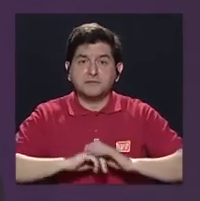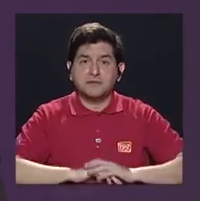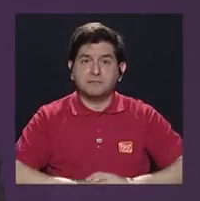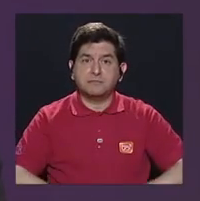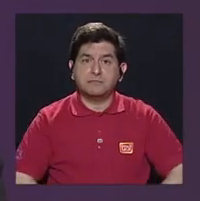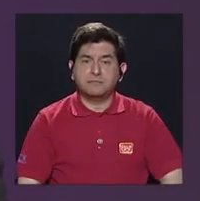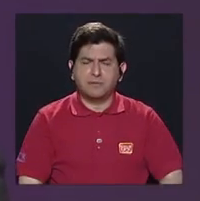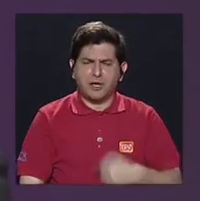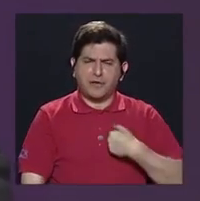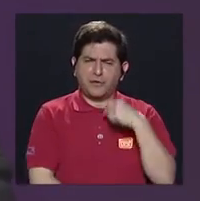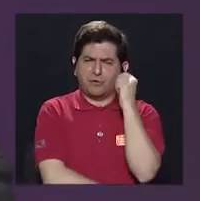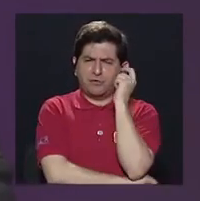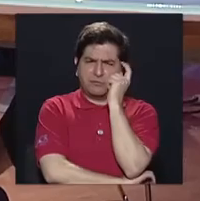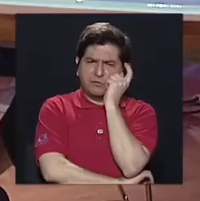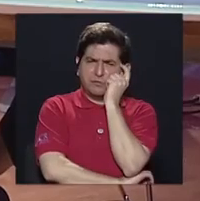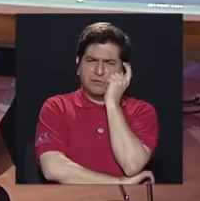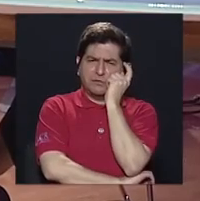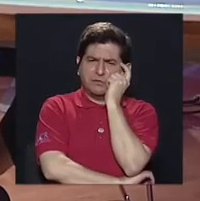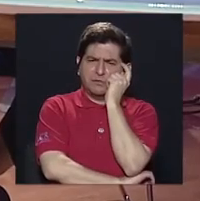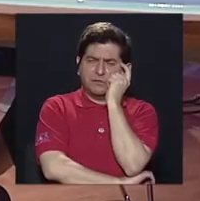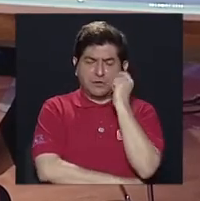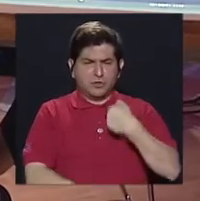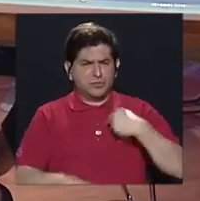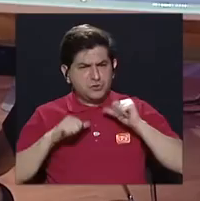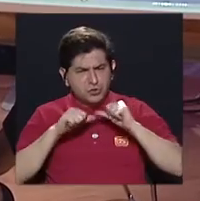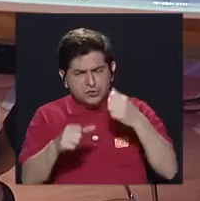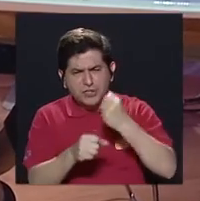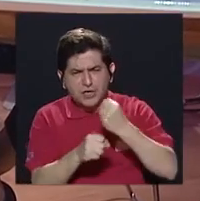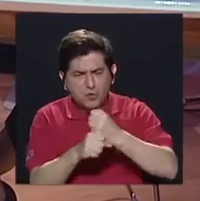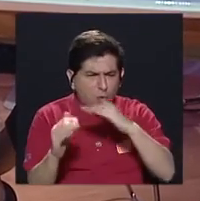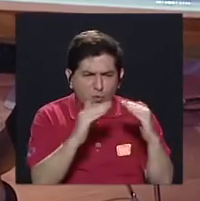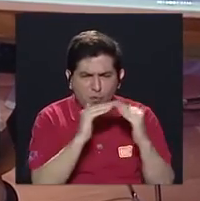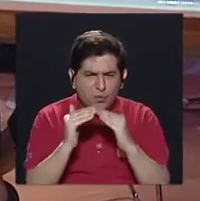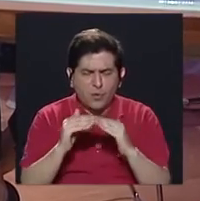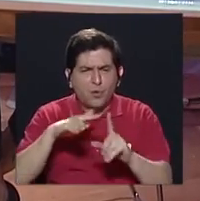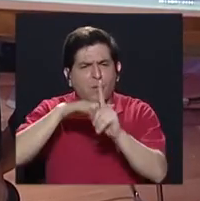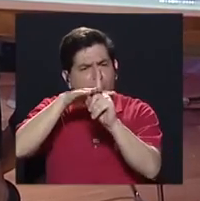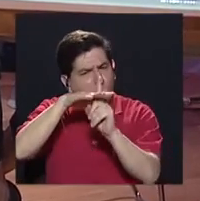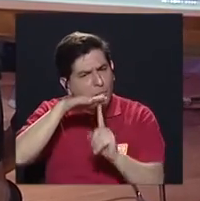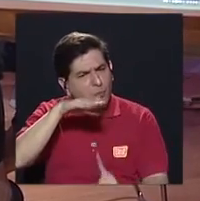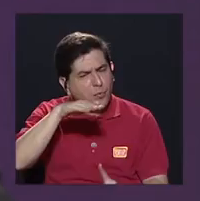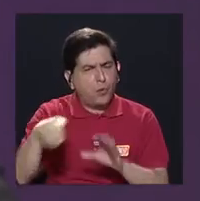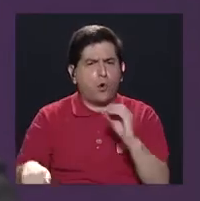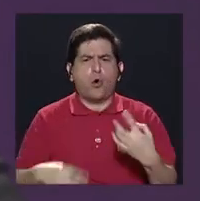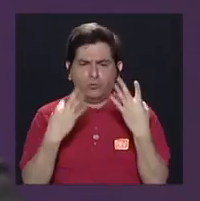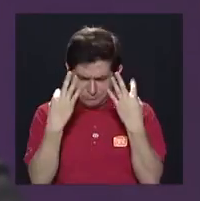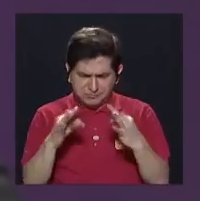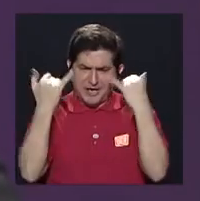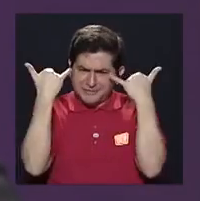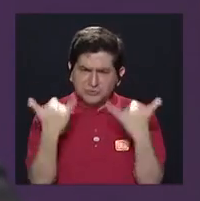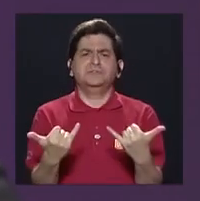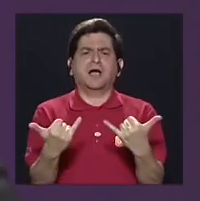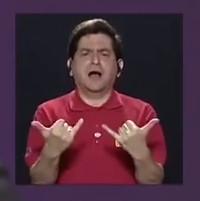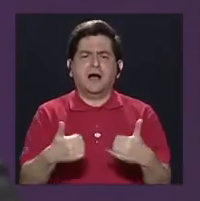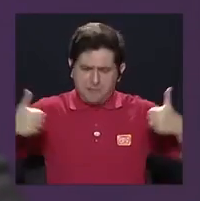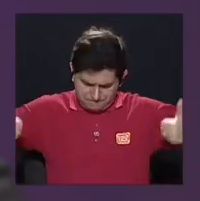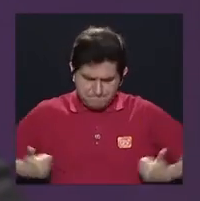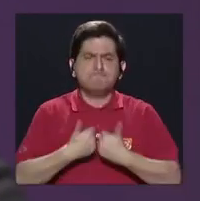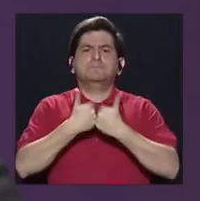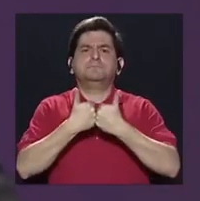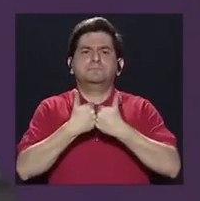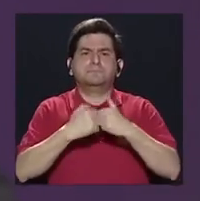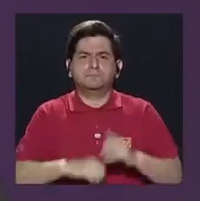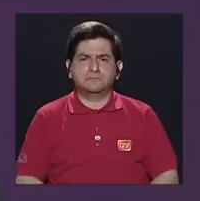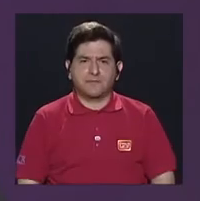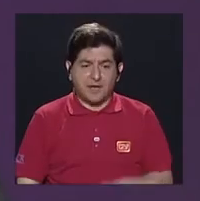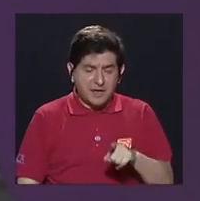Y me quedaba pensando, bueno, y sigo trabajando en la comunidad invisible o me lanzo ya y tomo un reto. O sea,